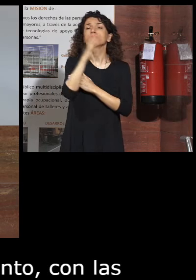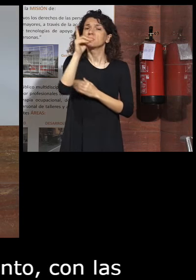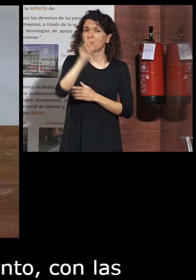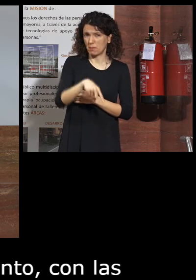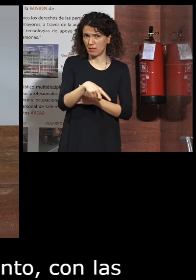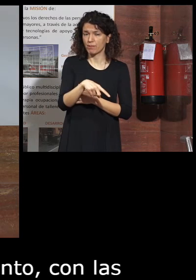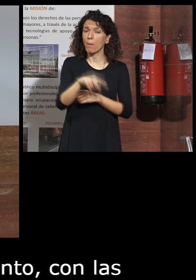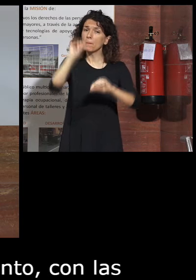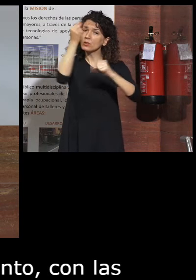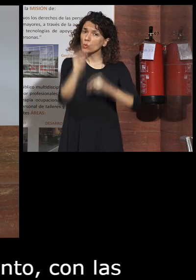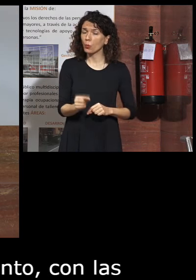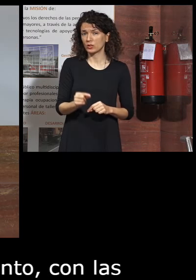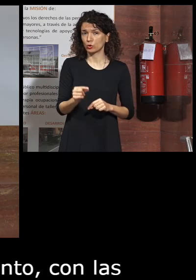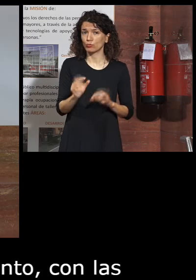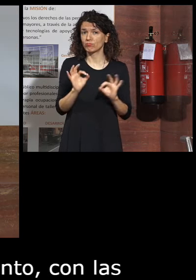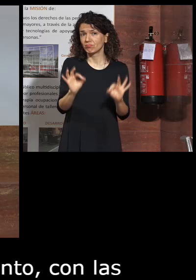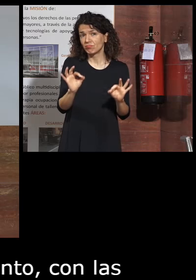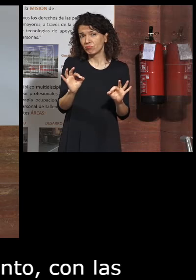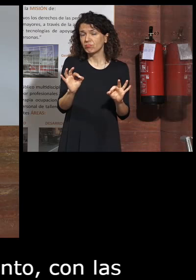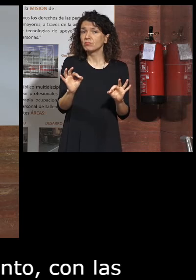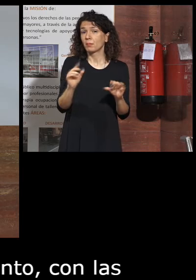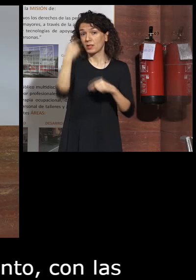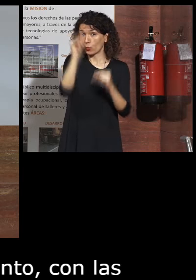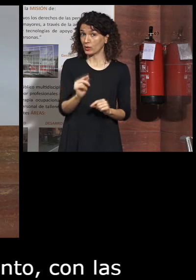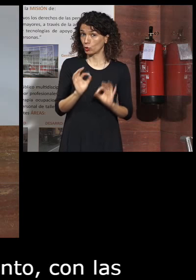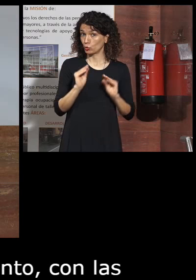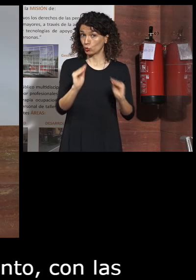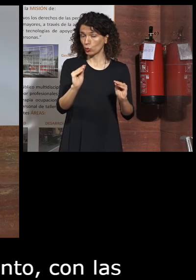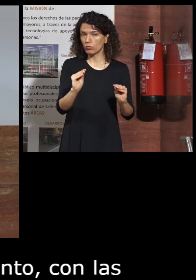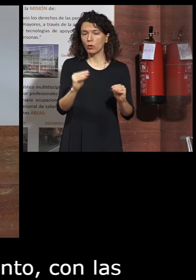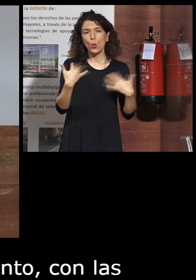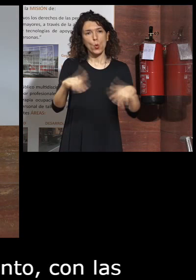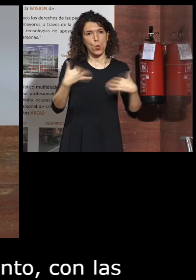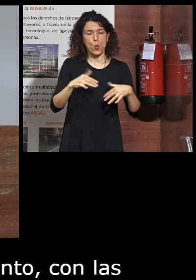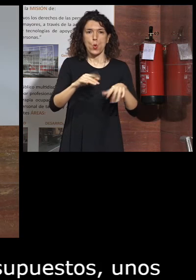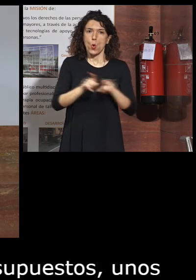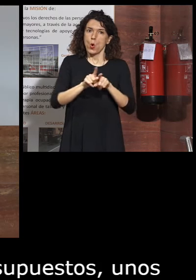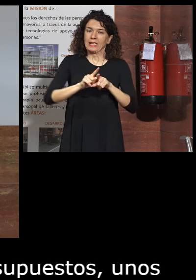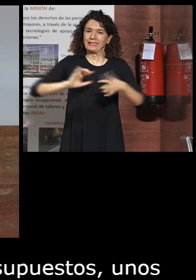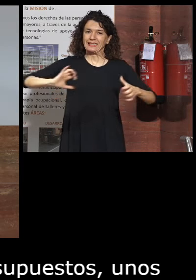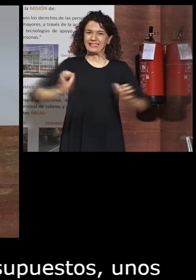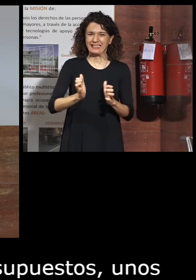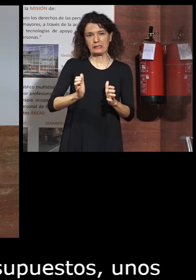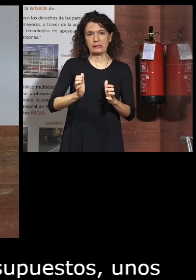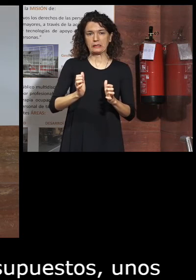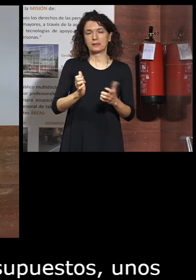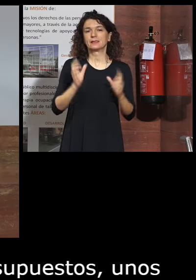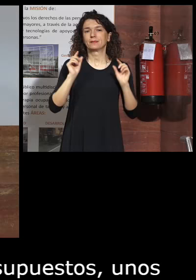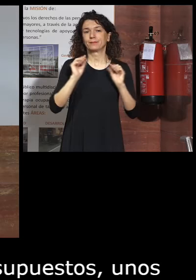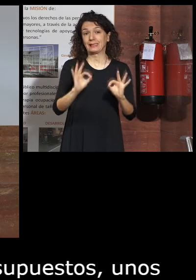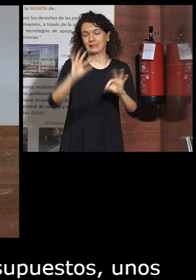presupuestos, los presupuestos cada vez más ajustados. Y